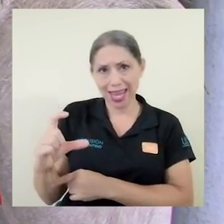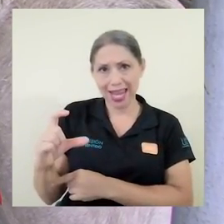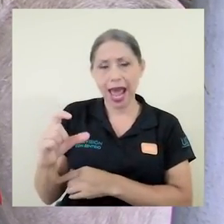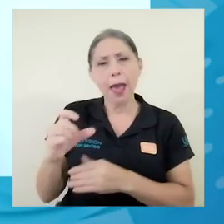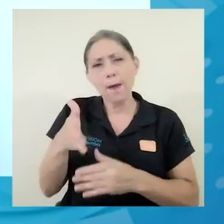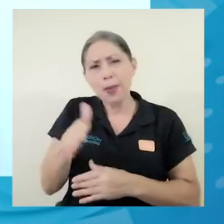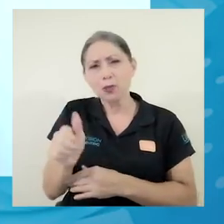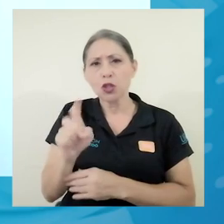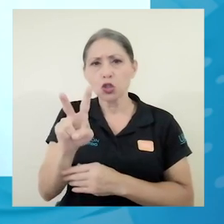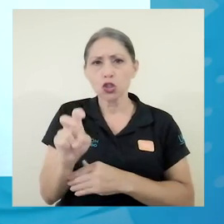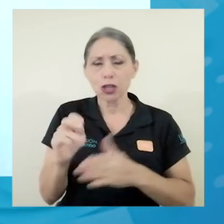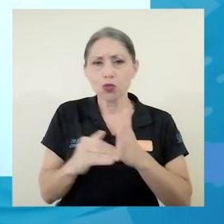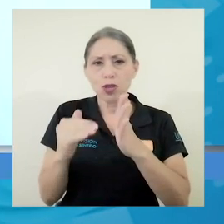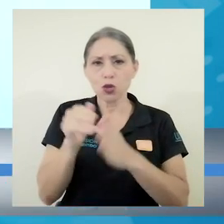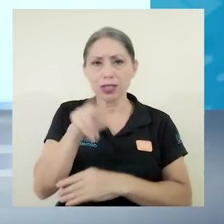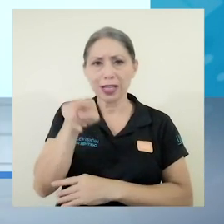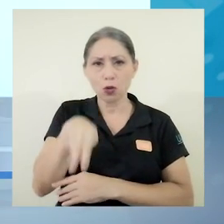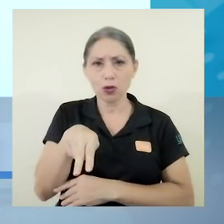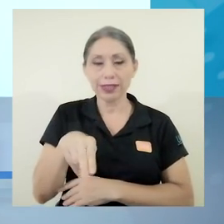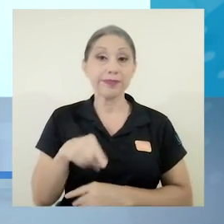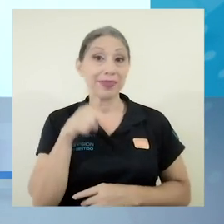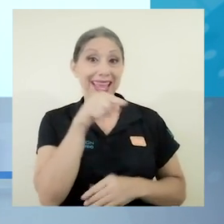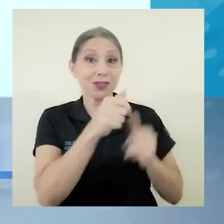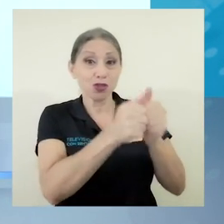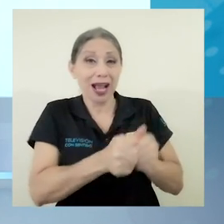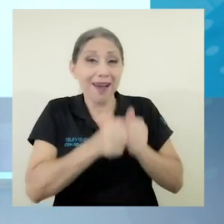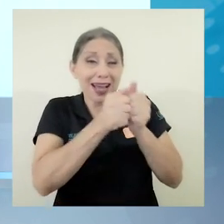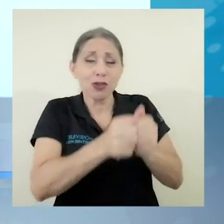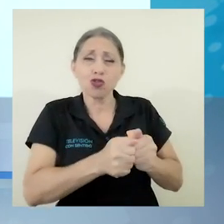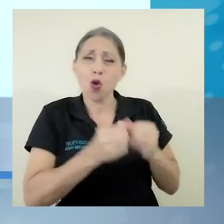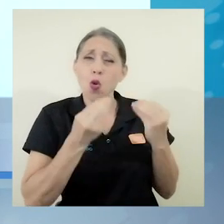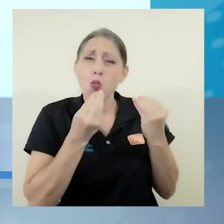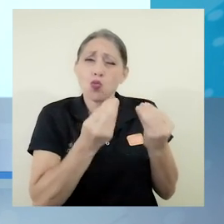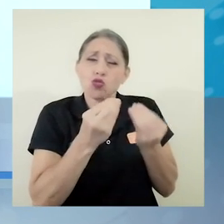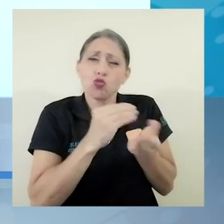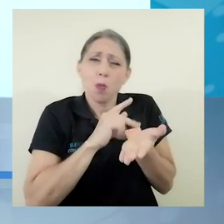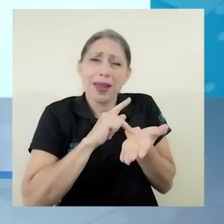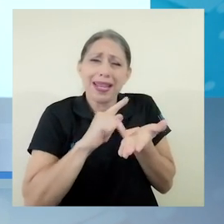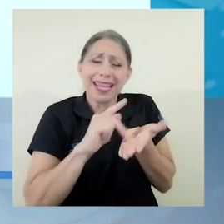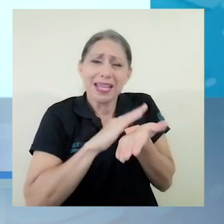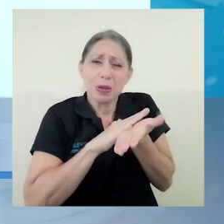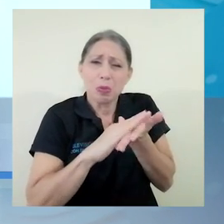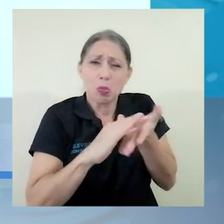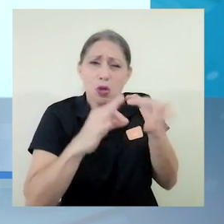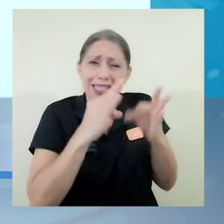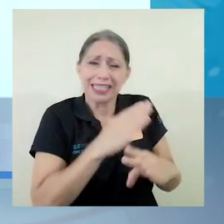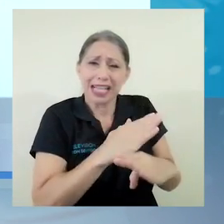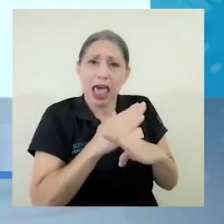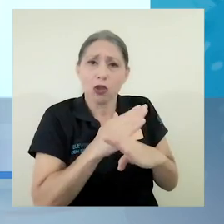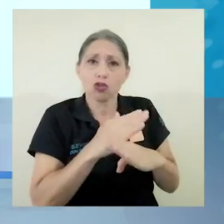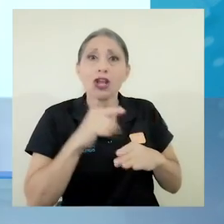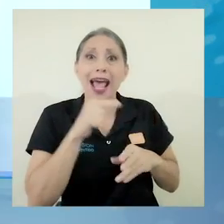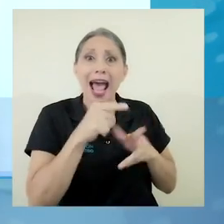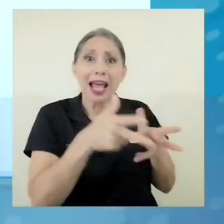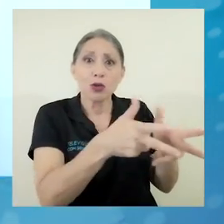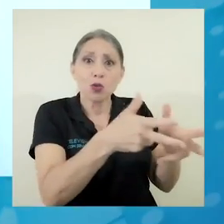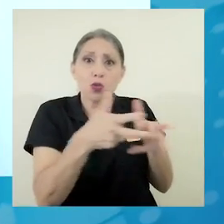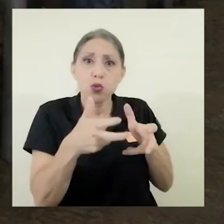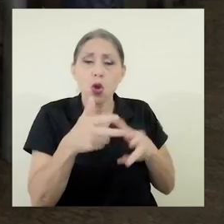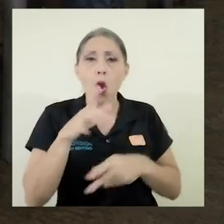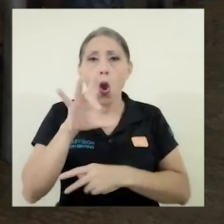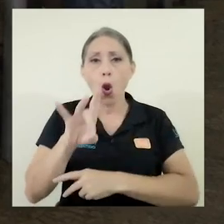Como son caballos hiperinmunizados, imagínense que a los caballos nosotros les podemos sacar 8 litros de plasma.